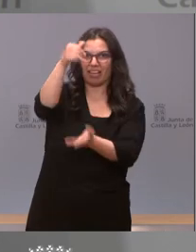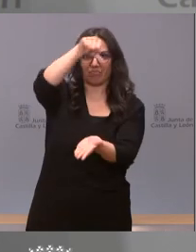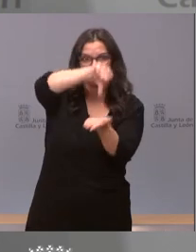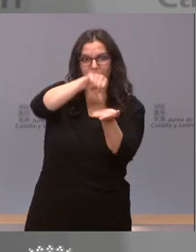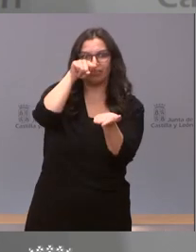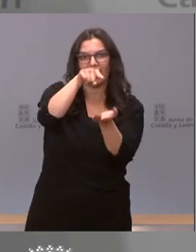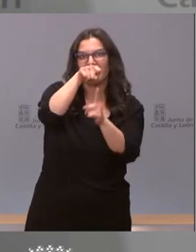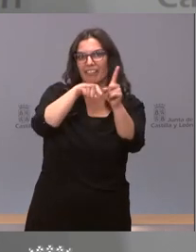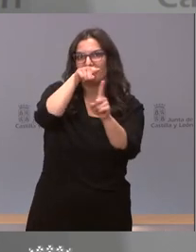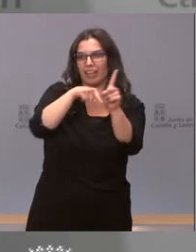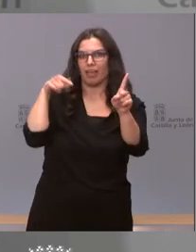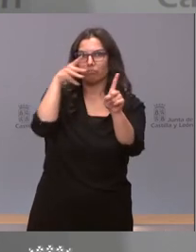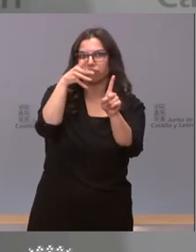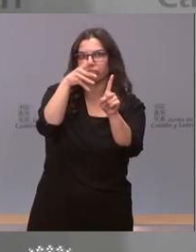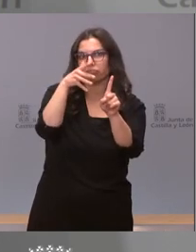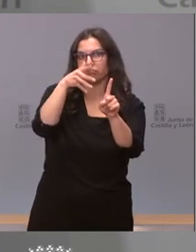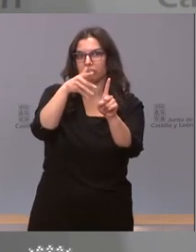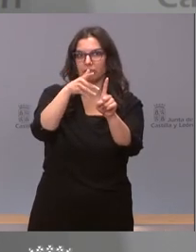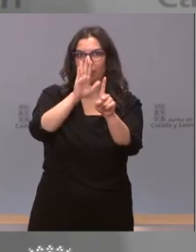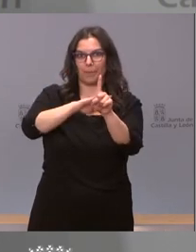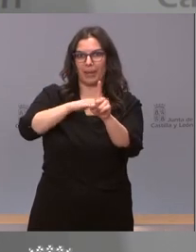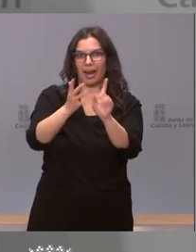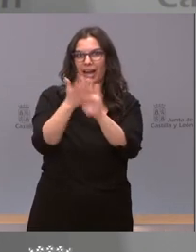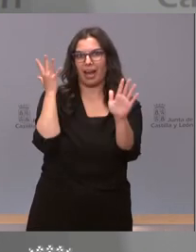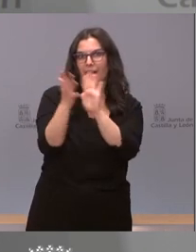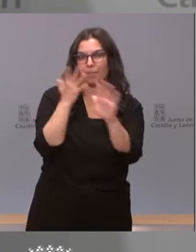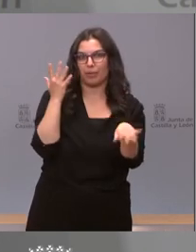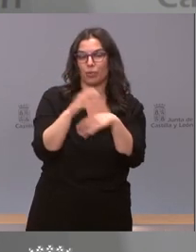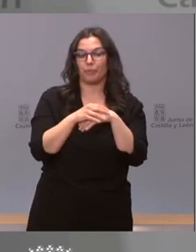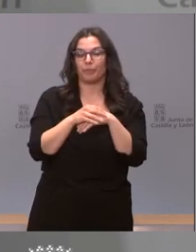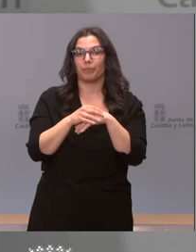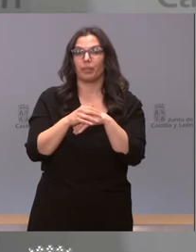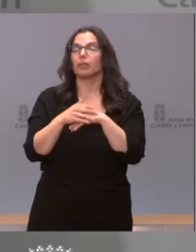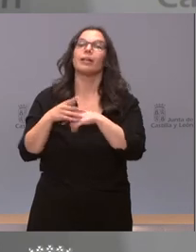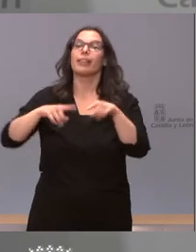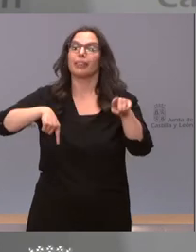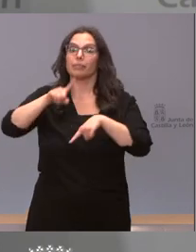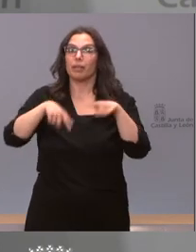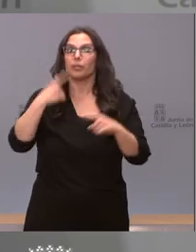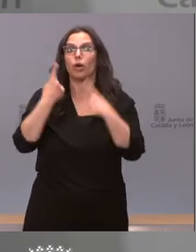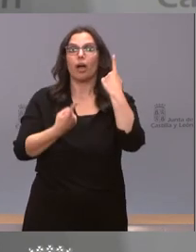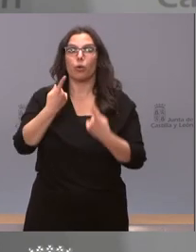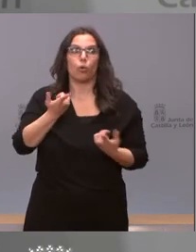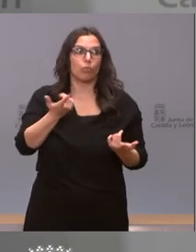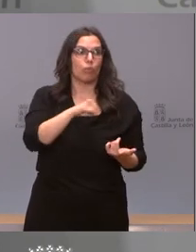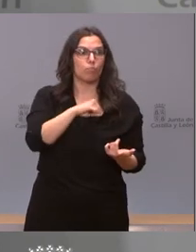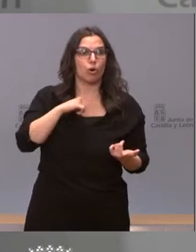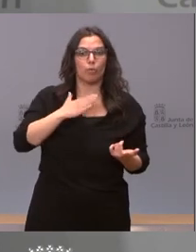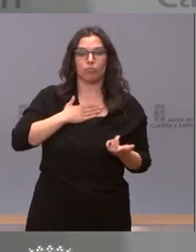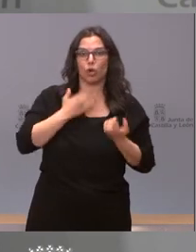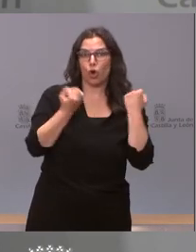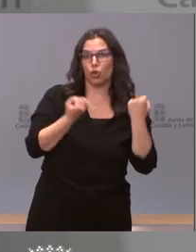tener el ritmo de vacunación más alto posible y que para desplazarse ahí uno puede utilizar medios propios medios públicos